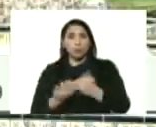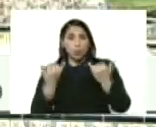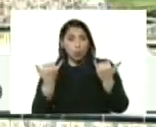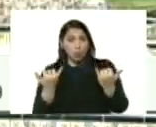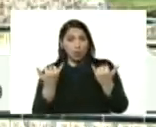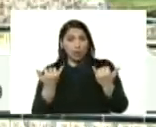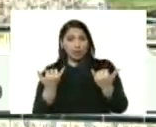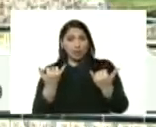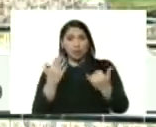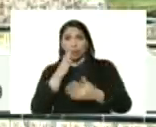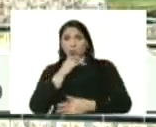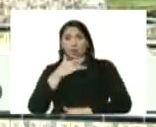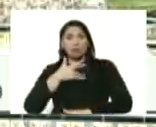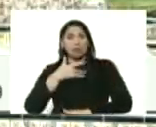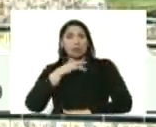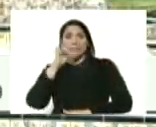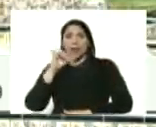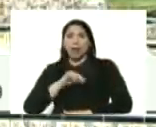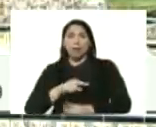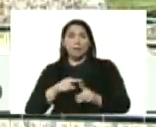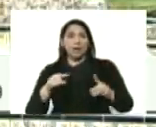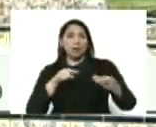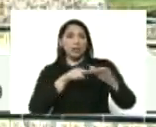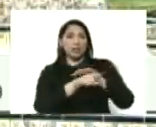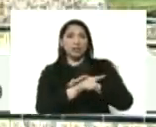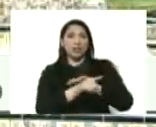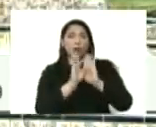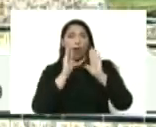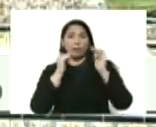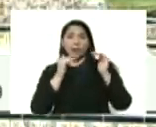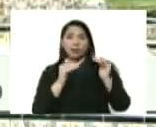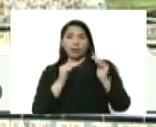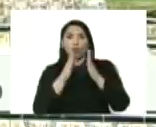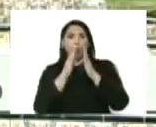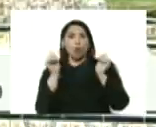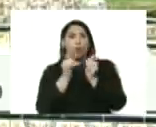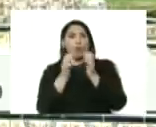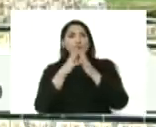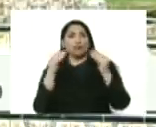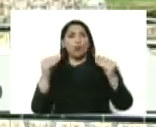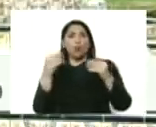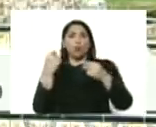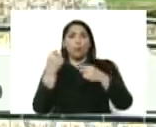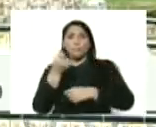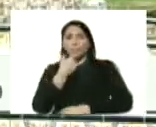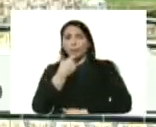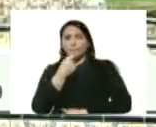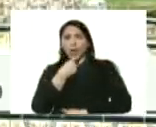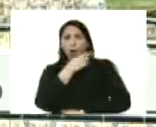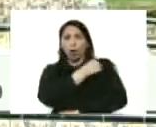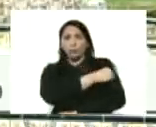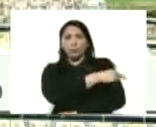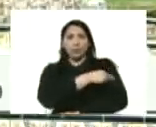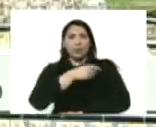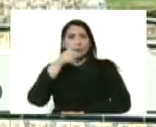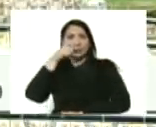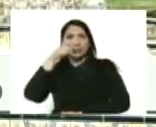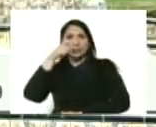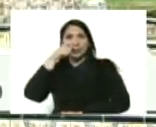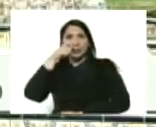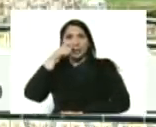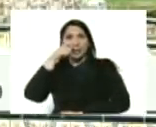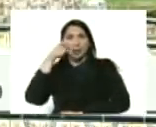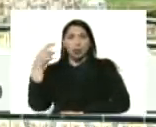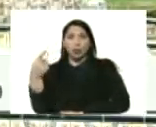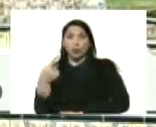está asintomático, ingresado, atendido y con todo el tratamiento en el hospital Sentinela. Esto es